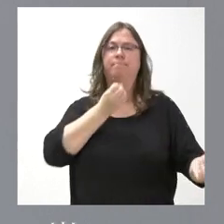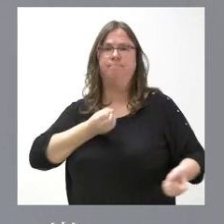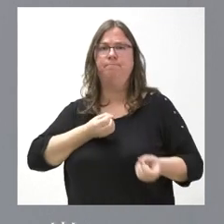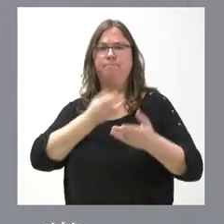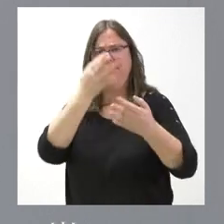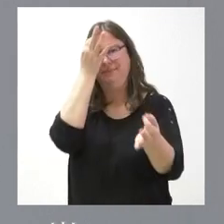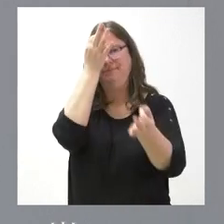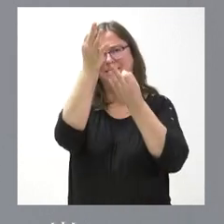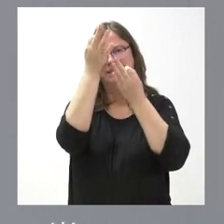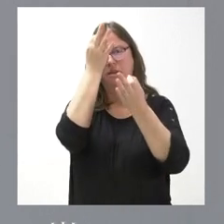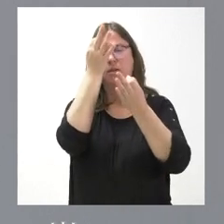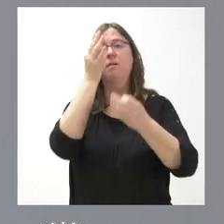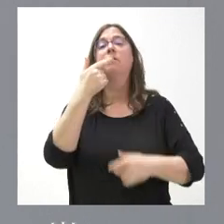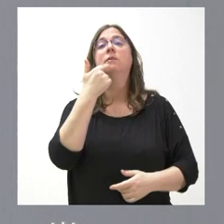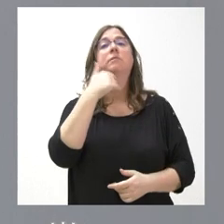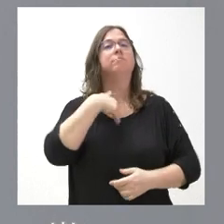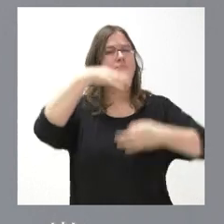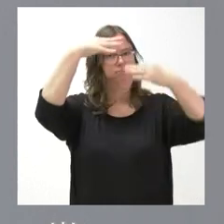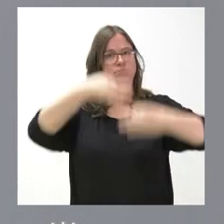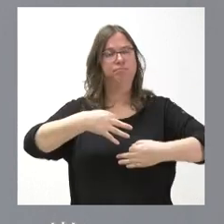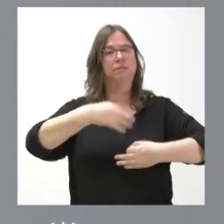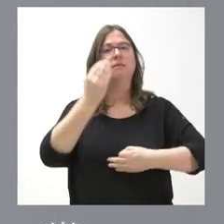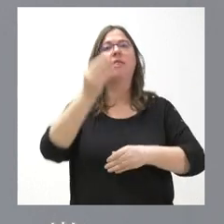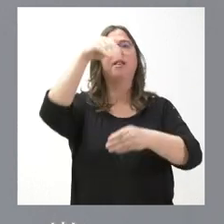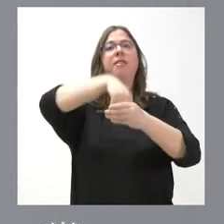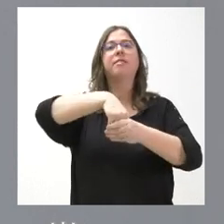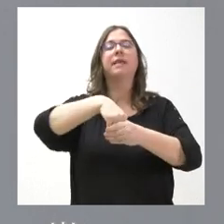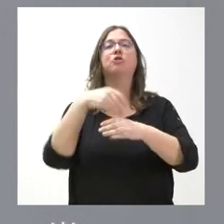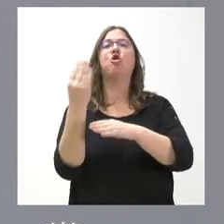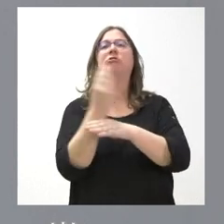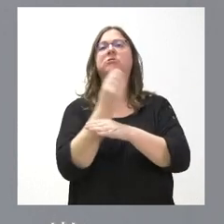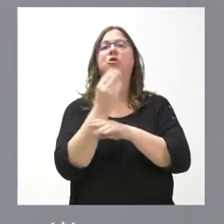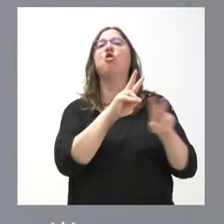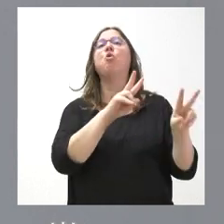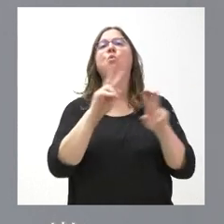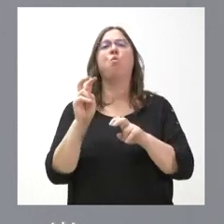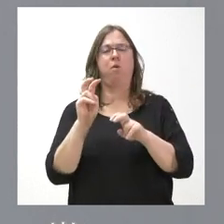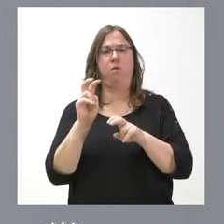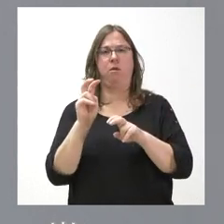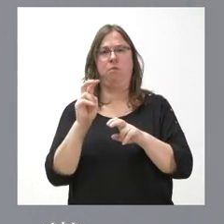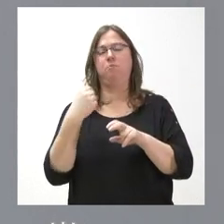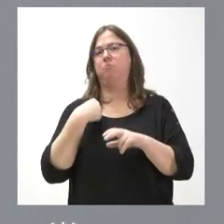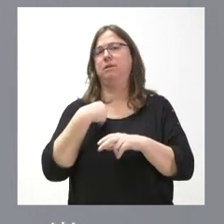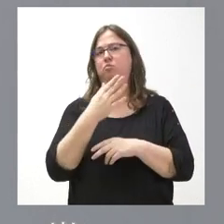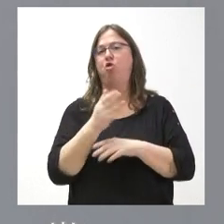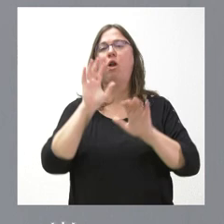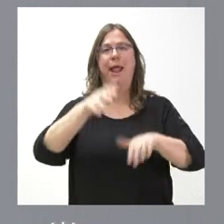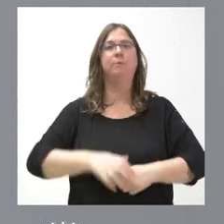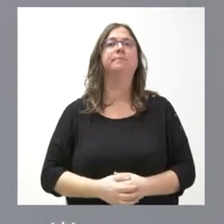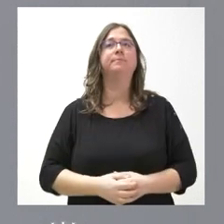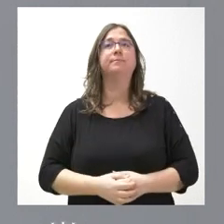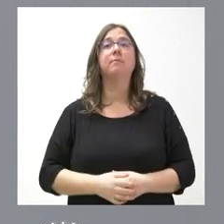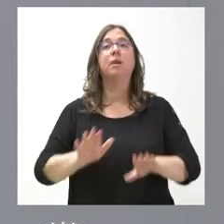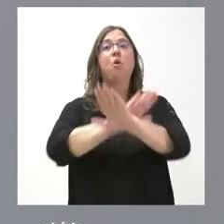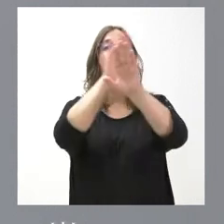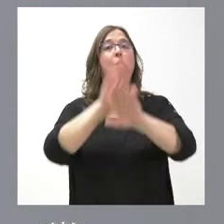precisa del mismo y, efectivamente, se ubicará en las instalaciones de la nueva estación de autobuses de León. Y, por